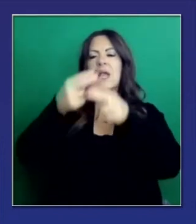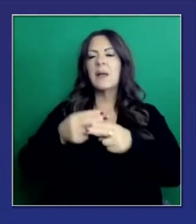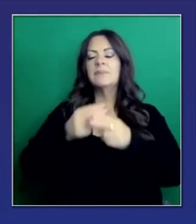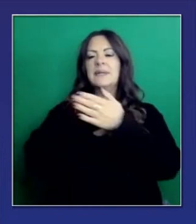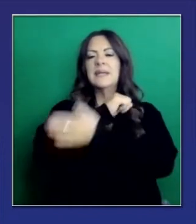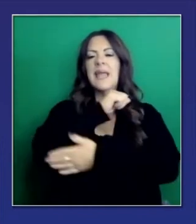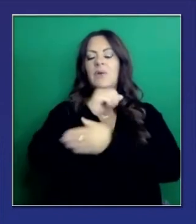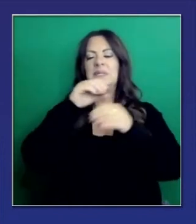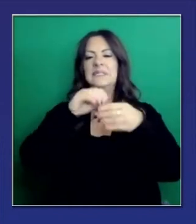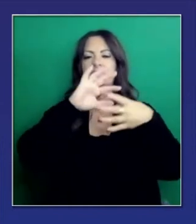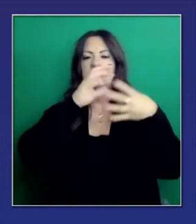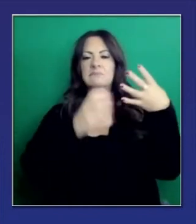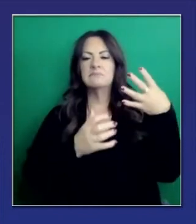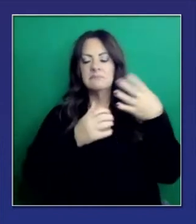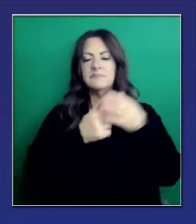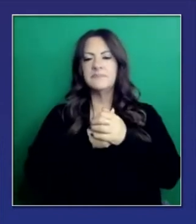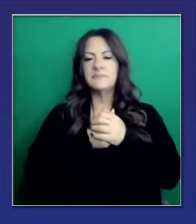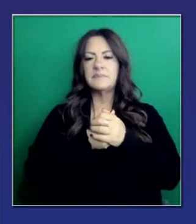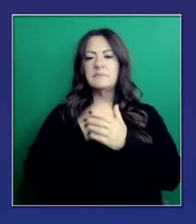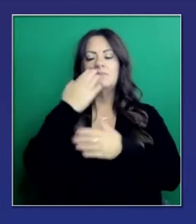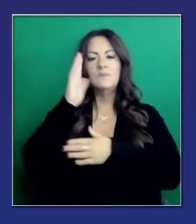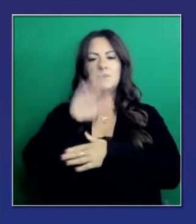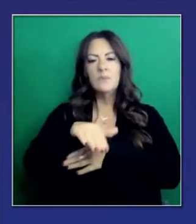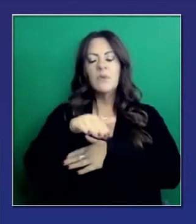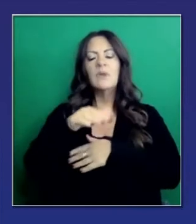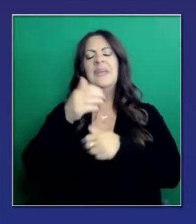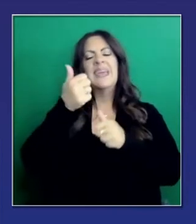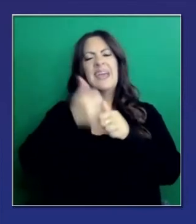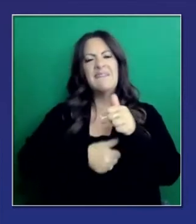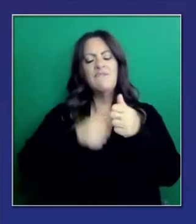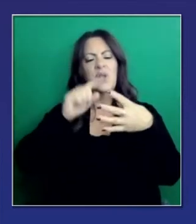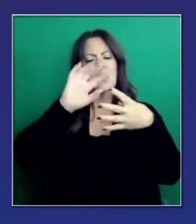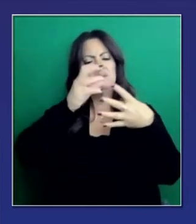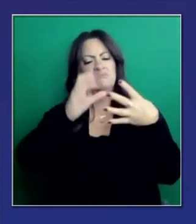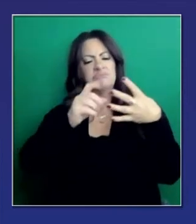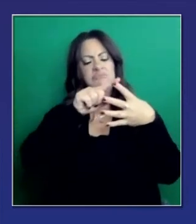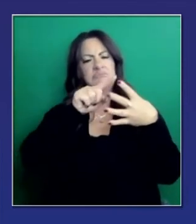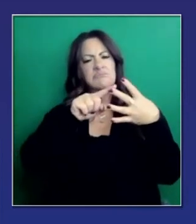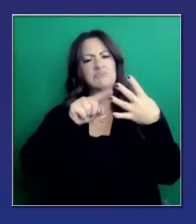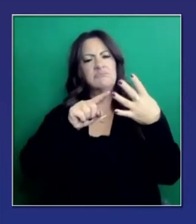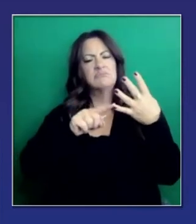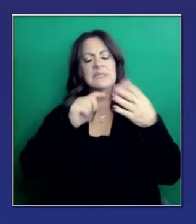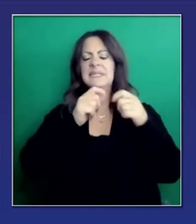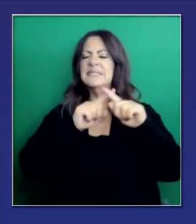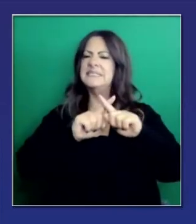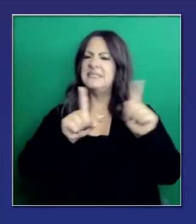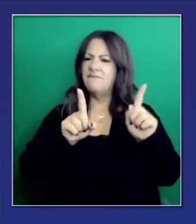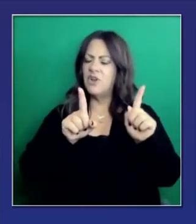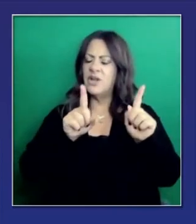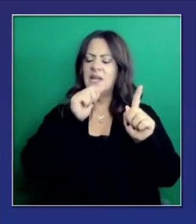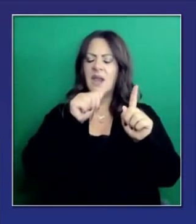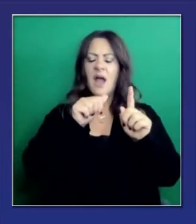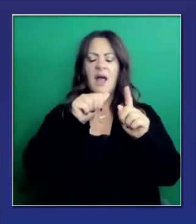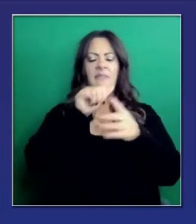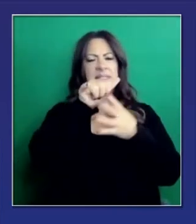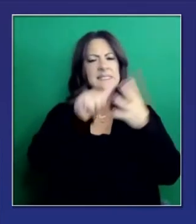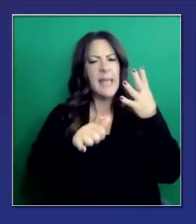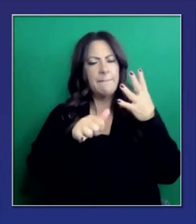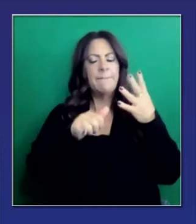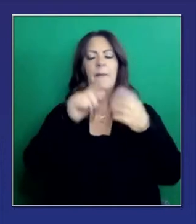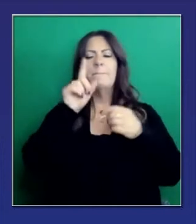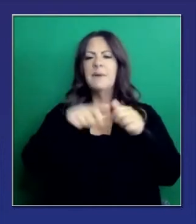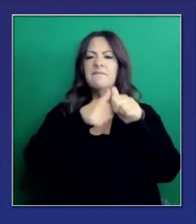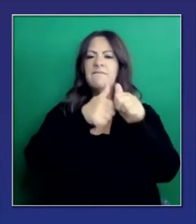el estatus actual es que todos los requisitos y las modificaciones y restricciones que son parte de cada uno de los niveles. Y les